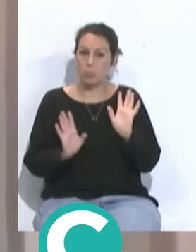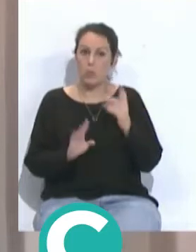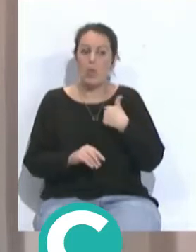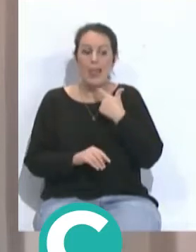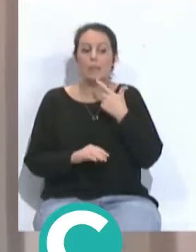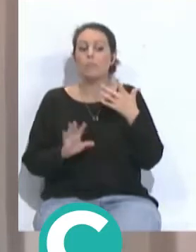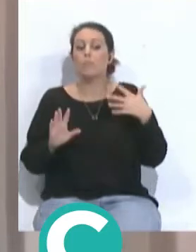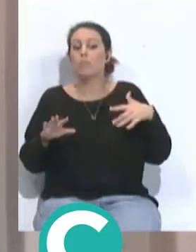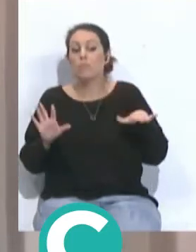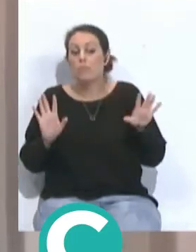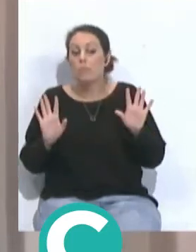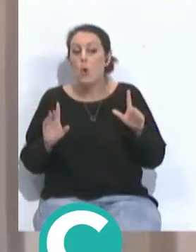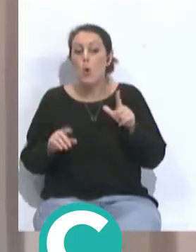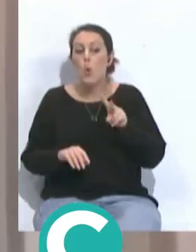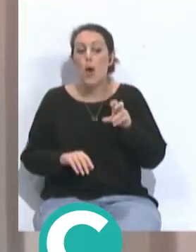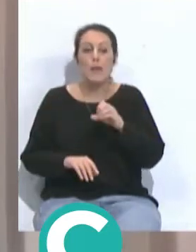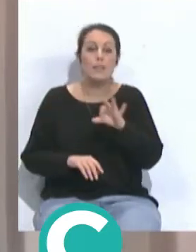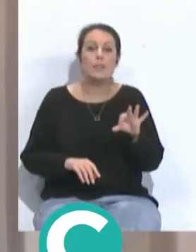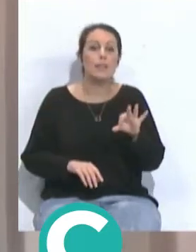jugaría que a lo mejor pues se juega Lucas